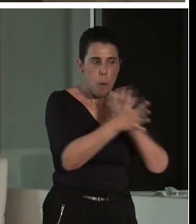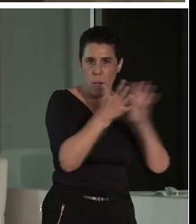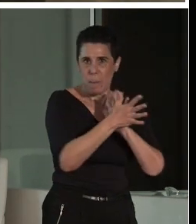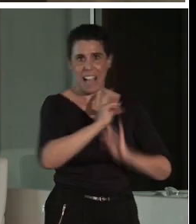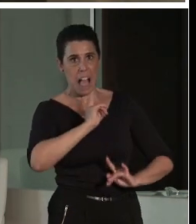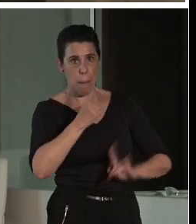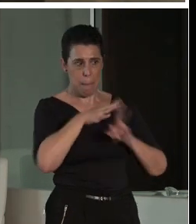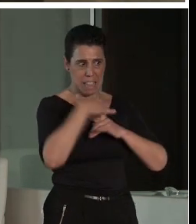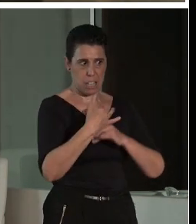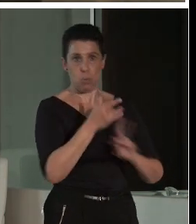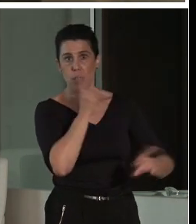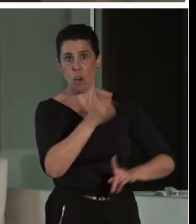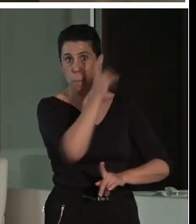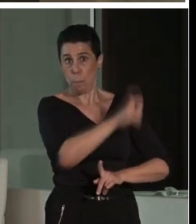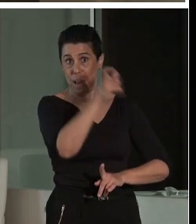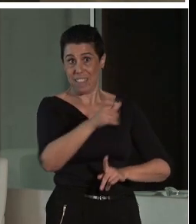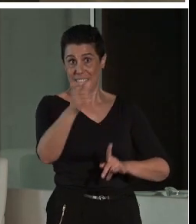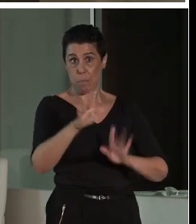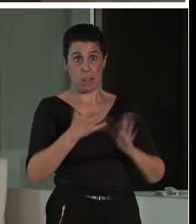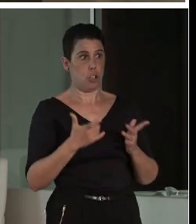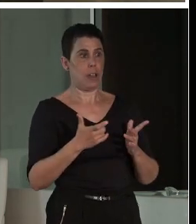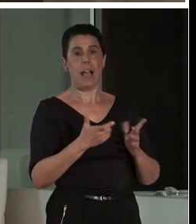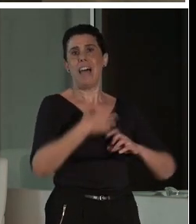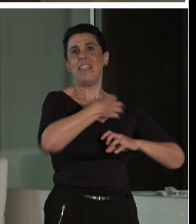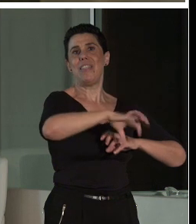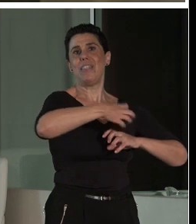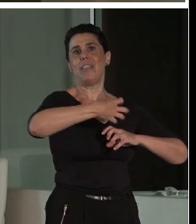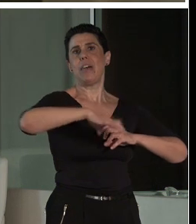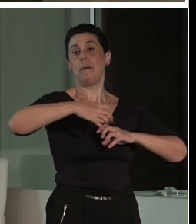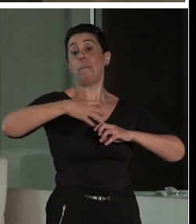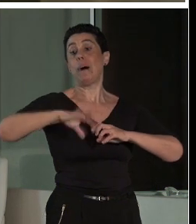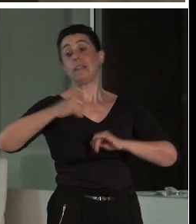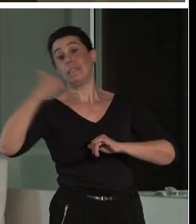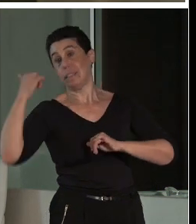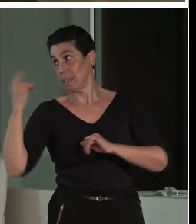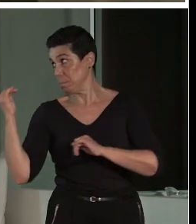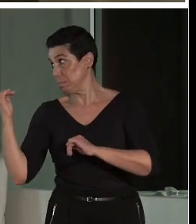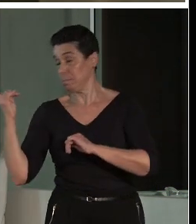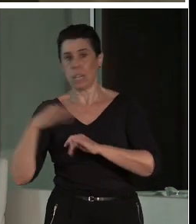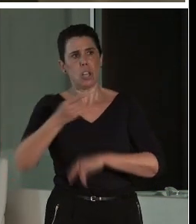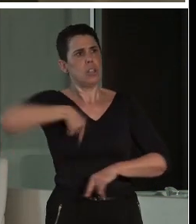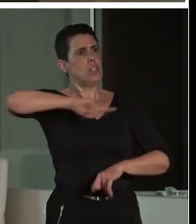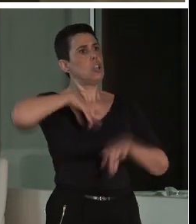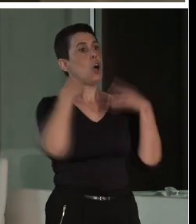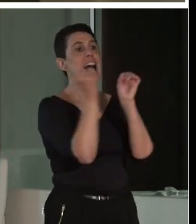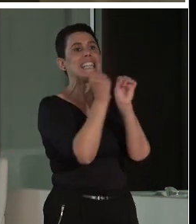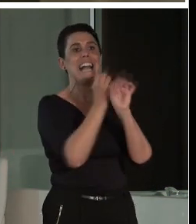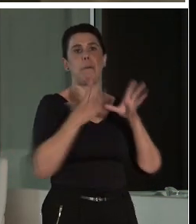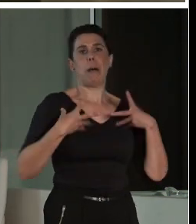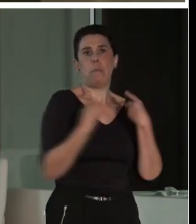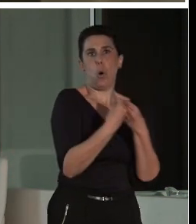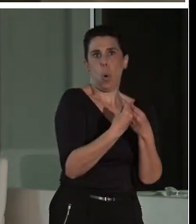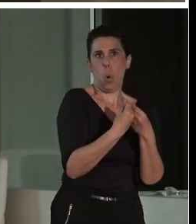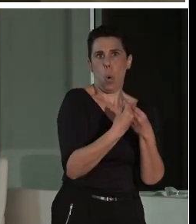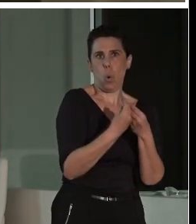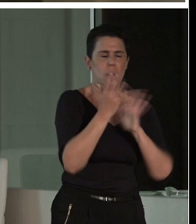Bueno, como os decía, estos son los departamentos. No me extiendo. Trabajamos todos juntos. Para nosotros, nosotros hablamos mucho de adecuación